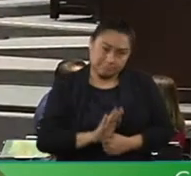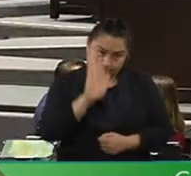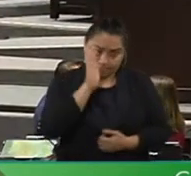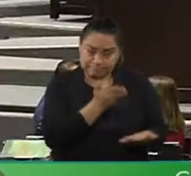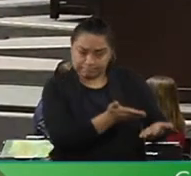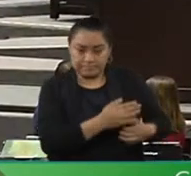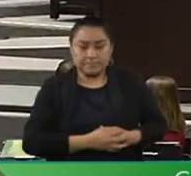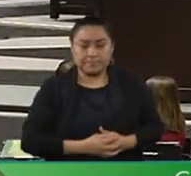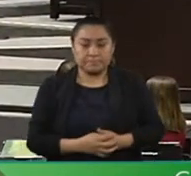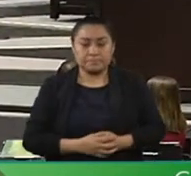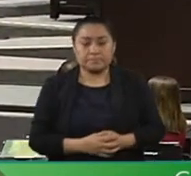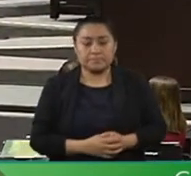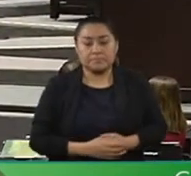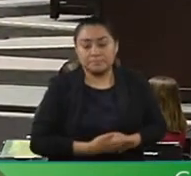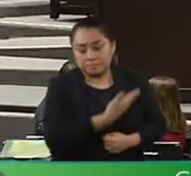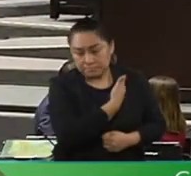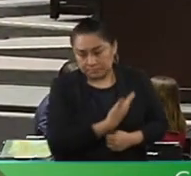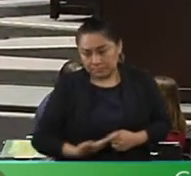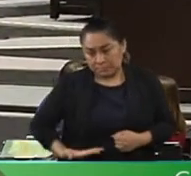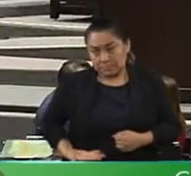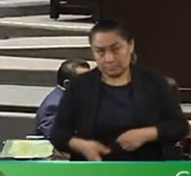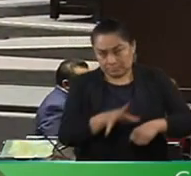Con su permiso, señor presidente.